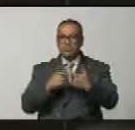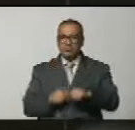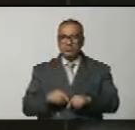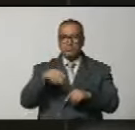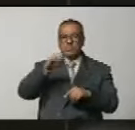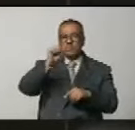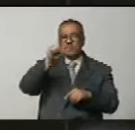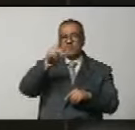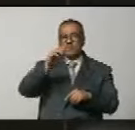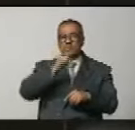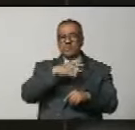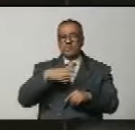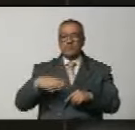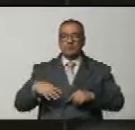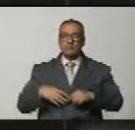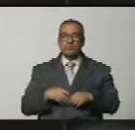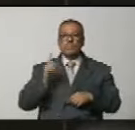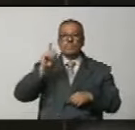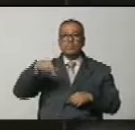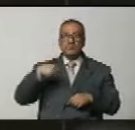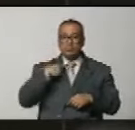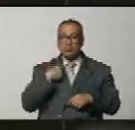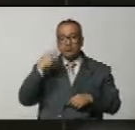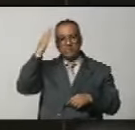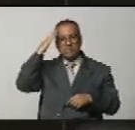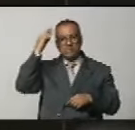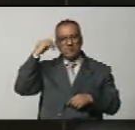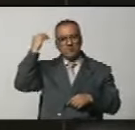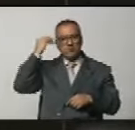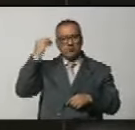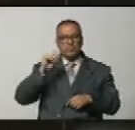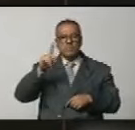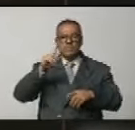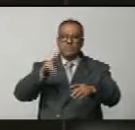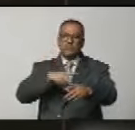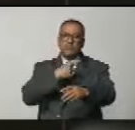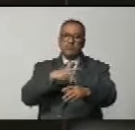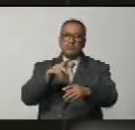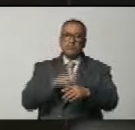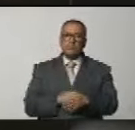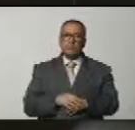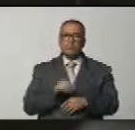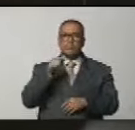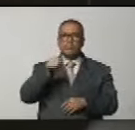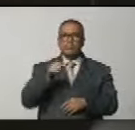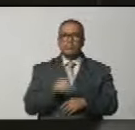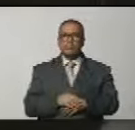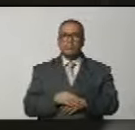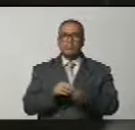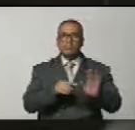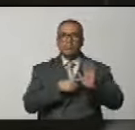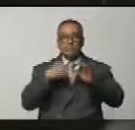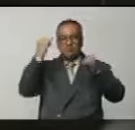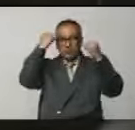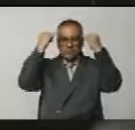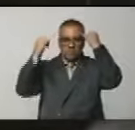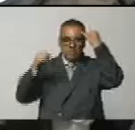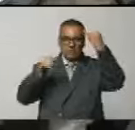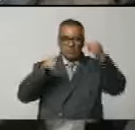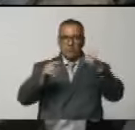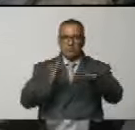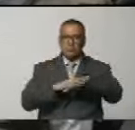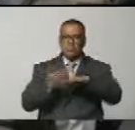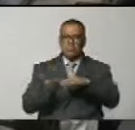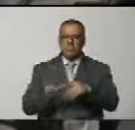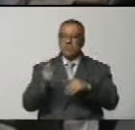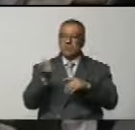Andrés Eloy Blanco, que también era considerado un poeta, que eso es símbolo de inteligencia, porque